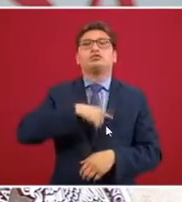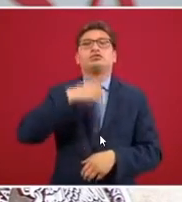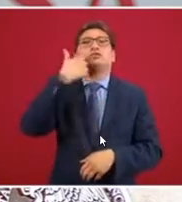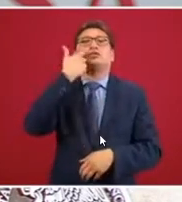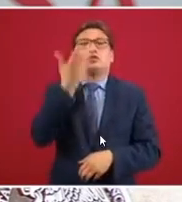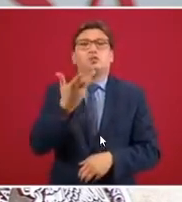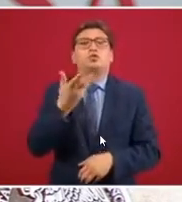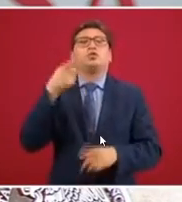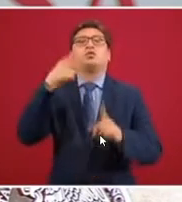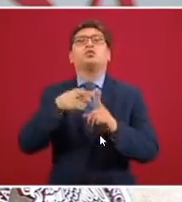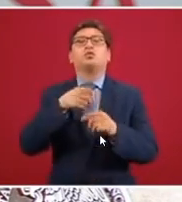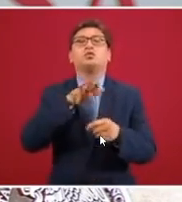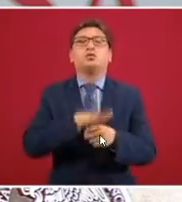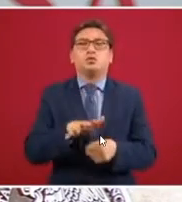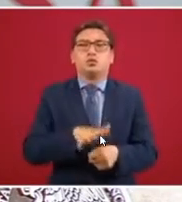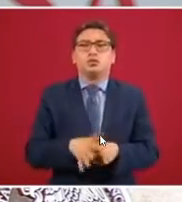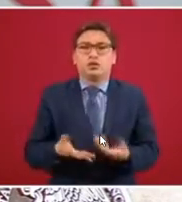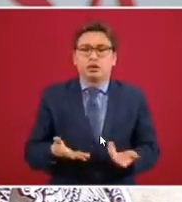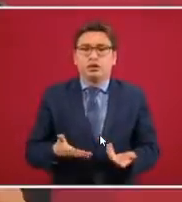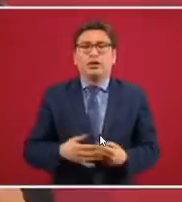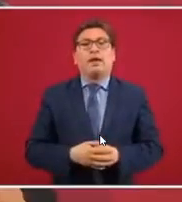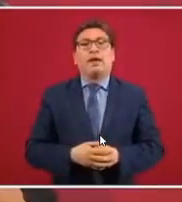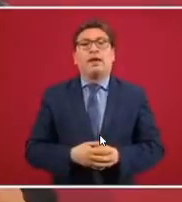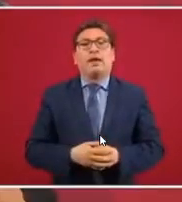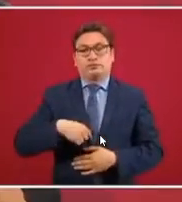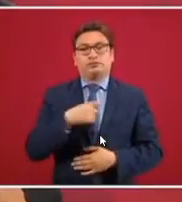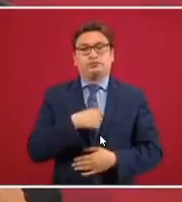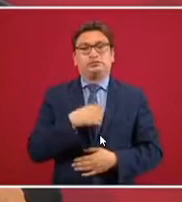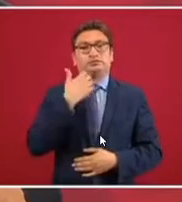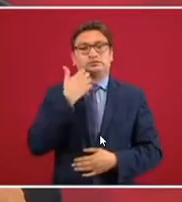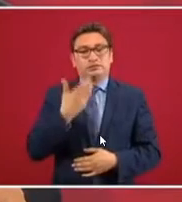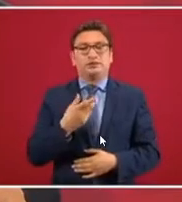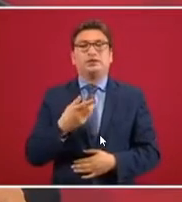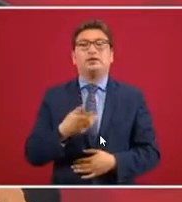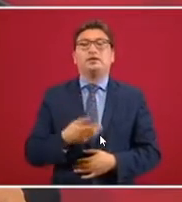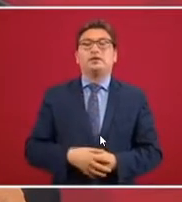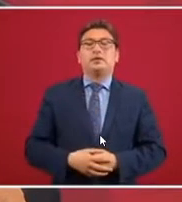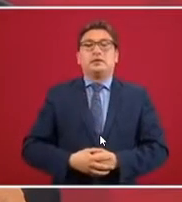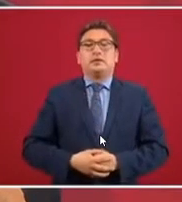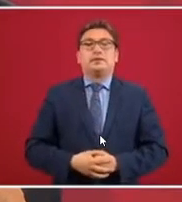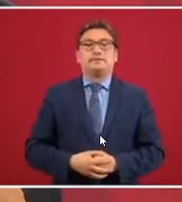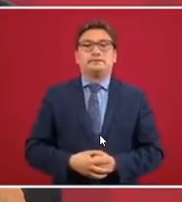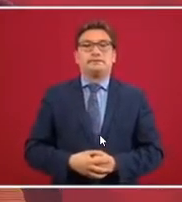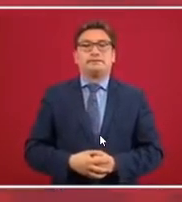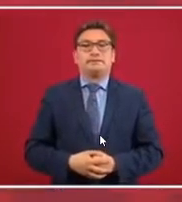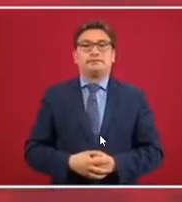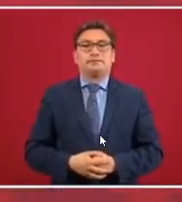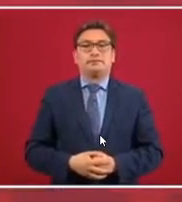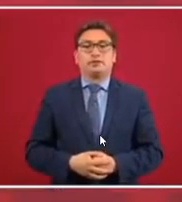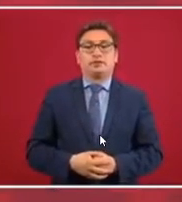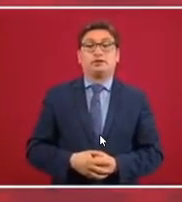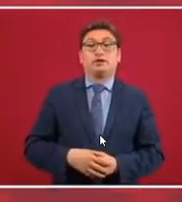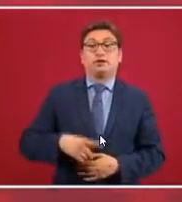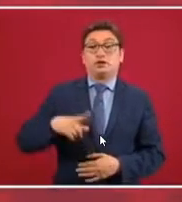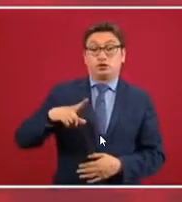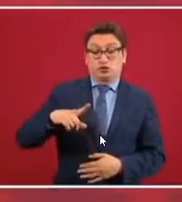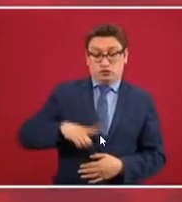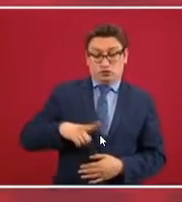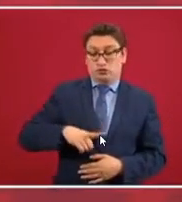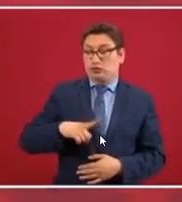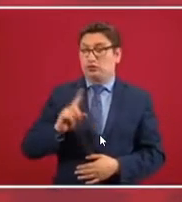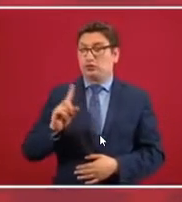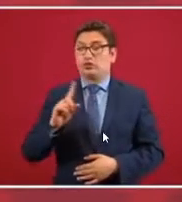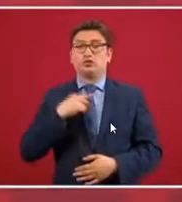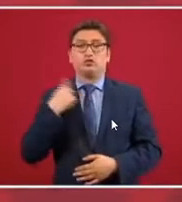fortalecer el criterio de que el gobierno somos todos.